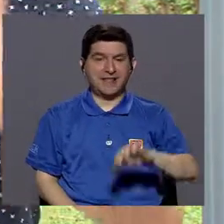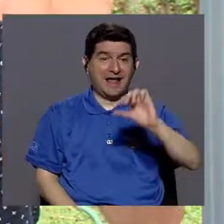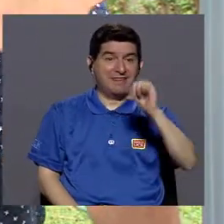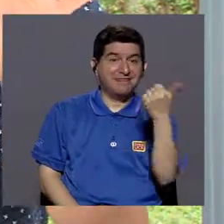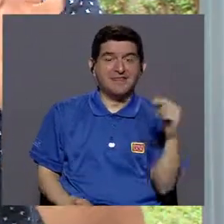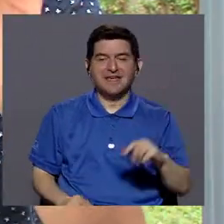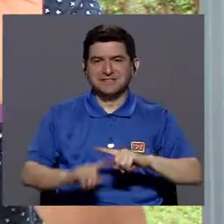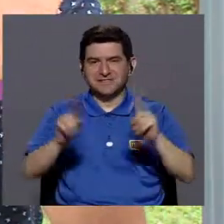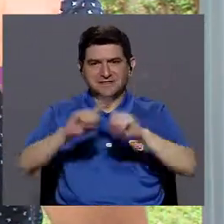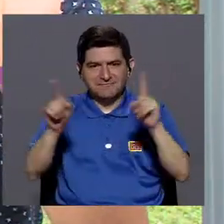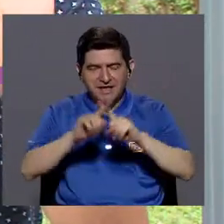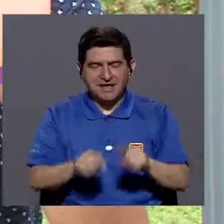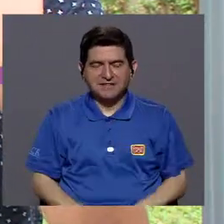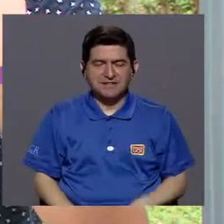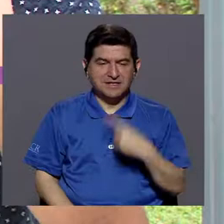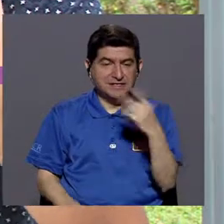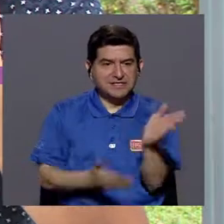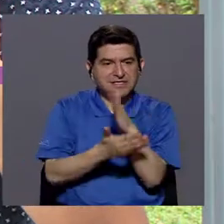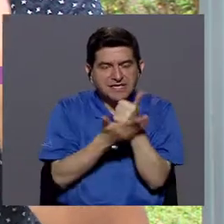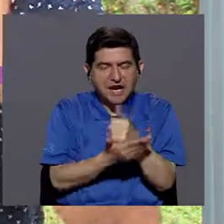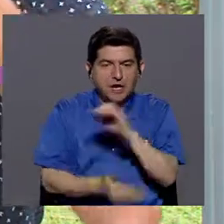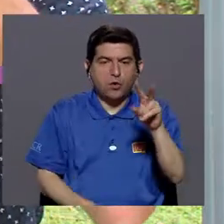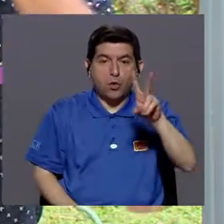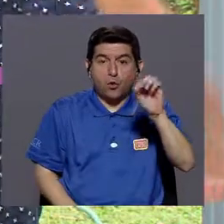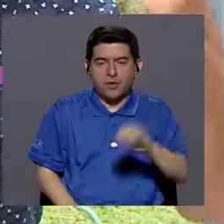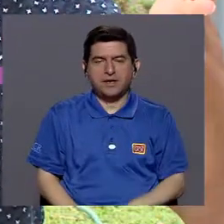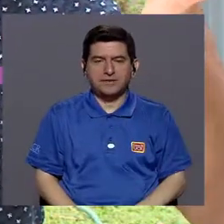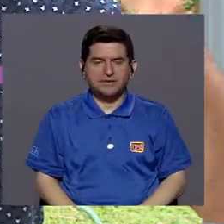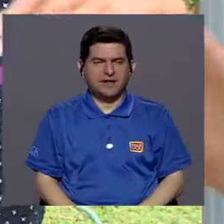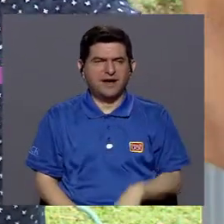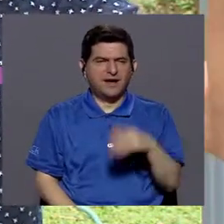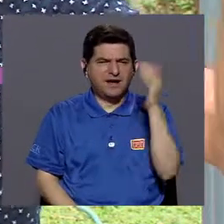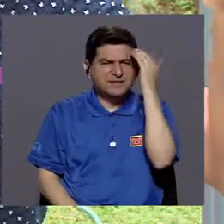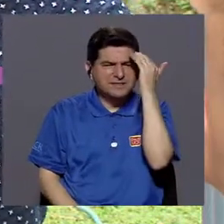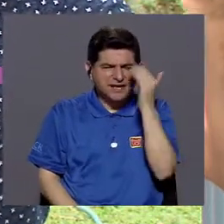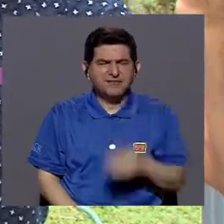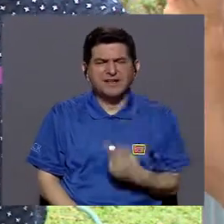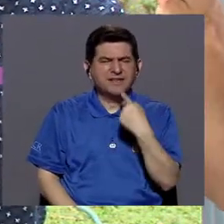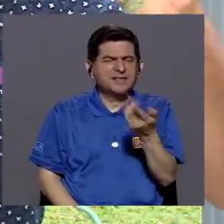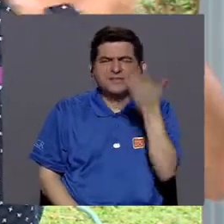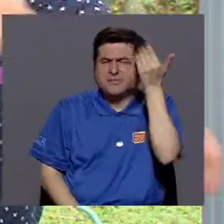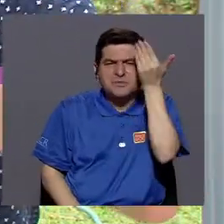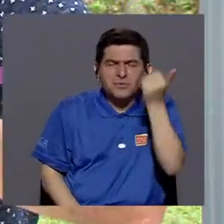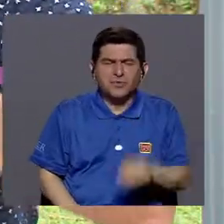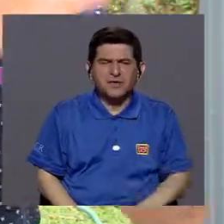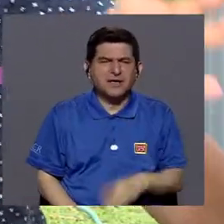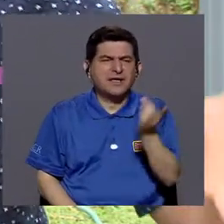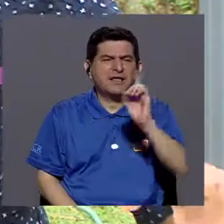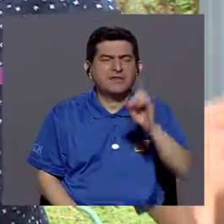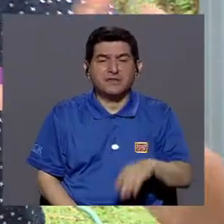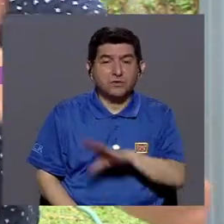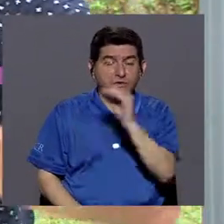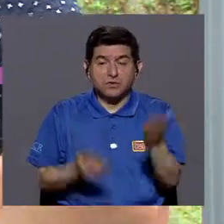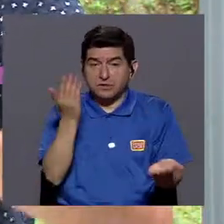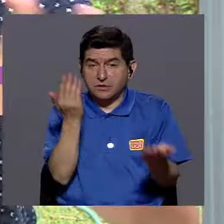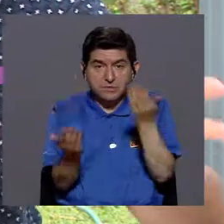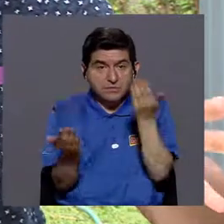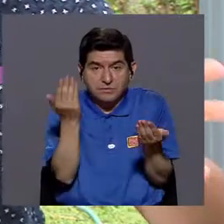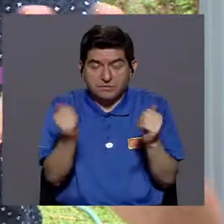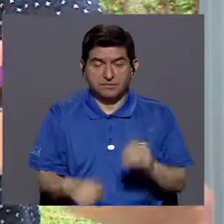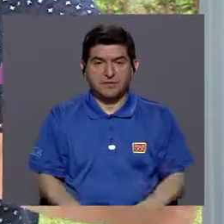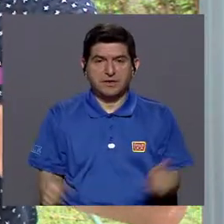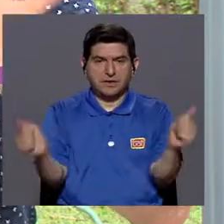hay veinte fuentes que dicen una cosa, bueno, hay que buscar de dónde vienen, qué cosas dicen, y hay que tratar de contrastarla con la,